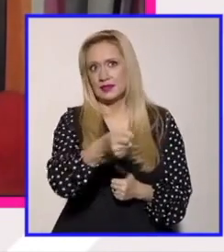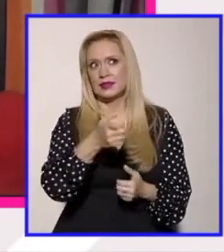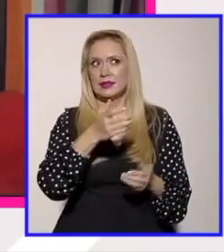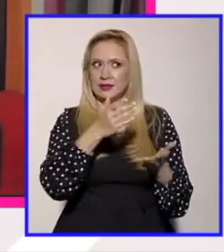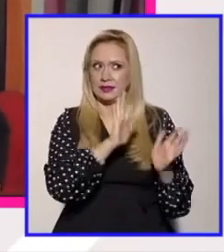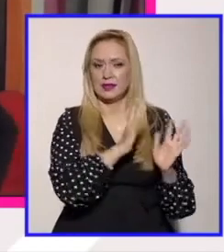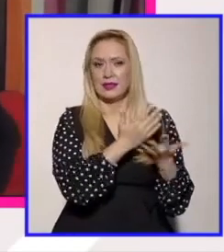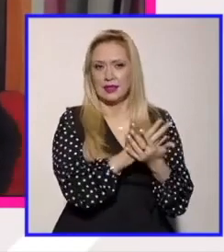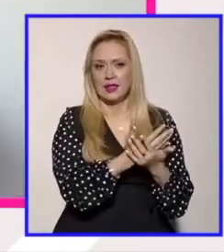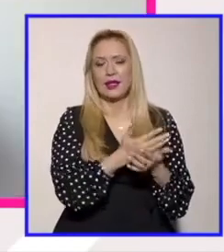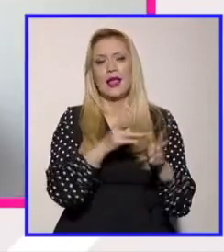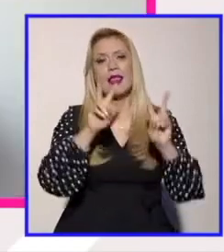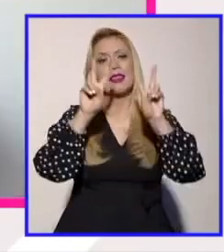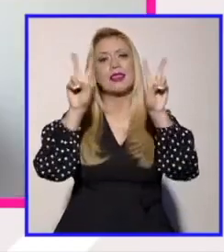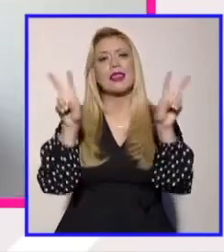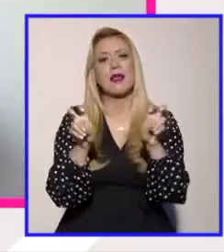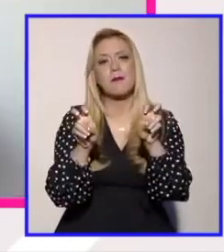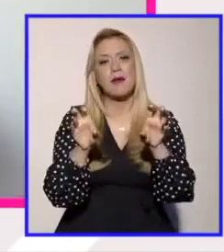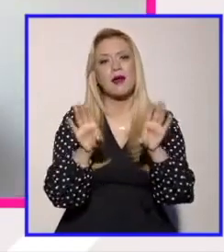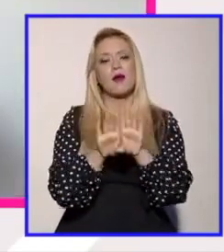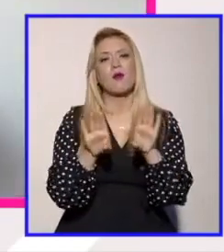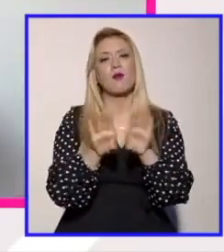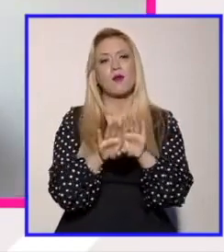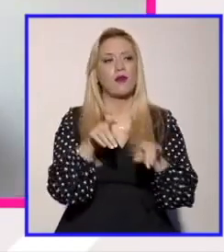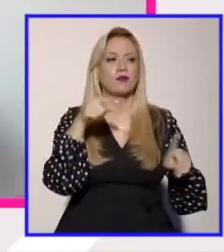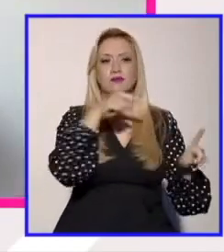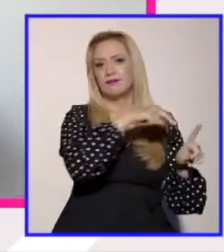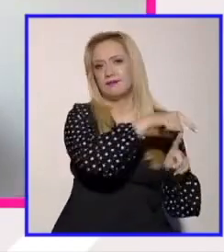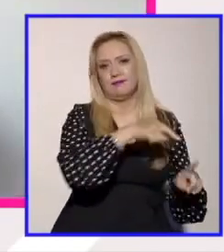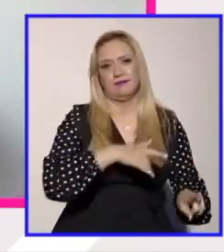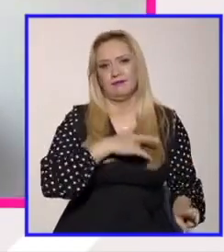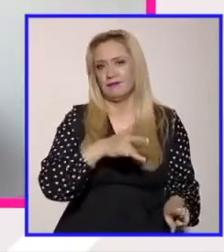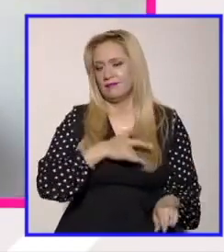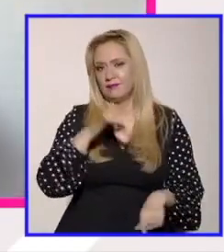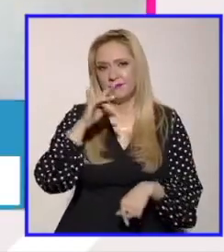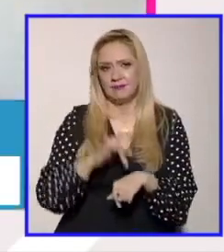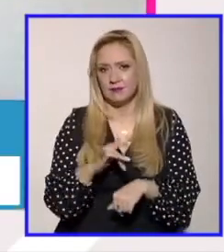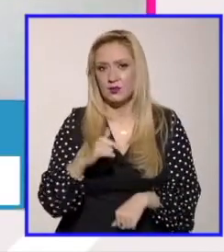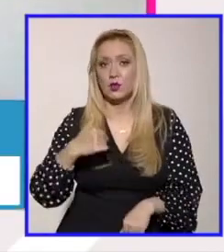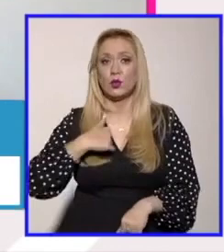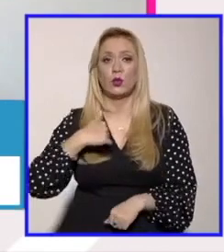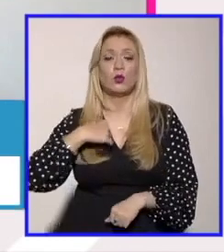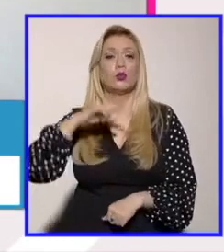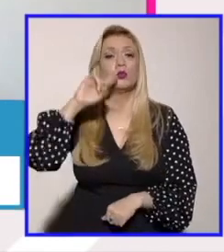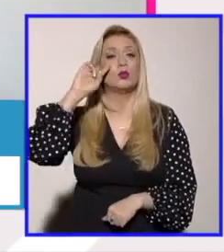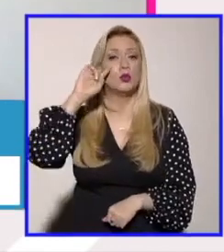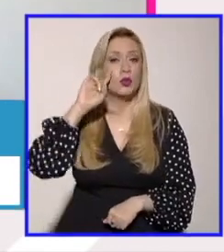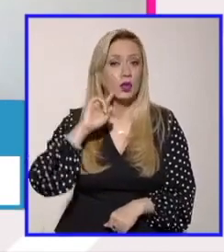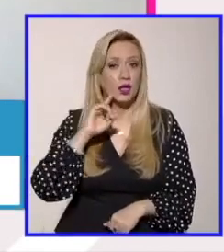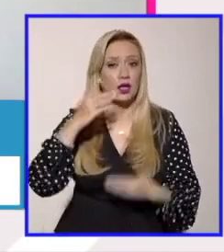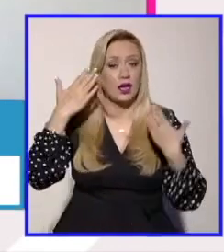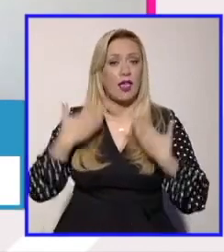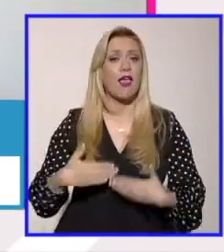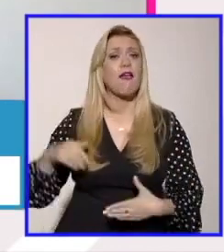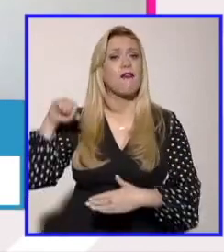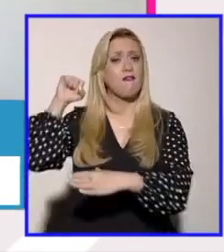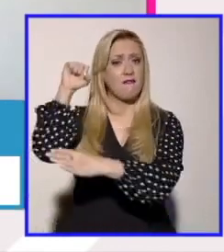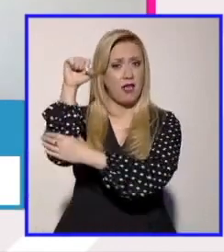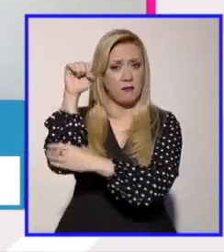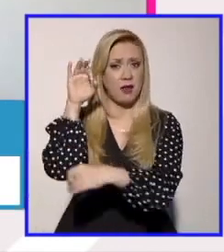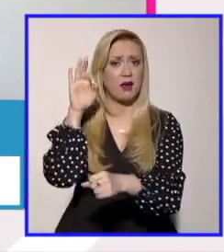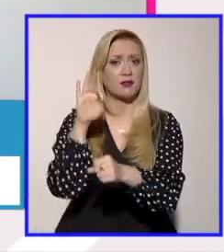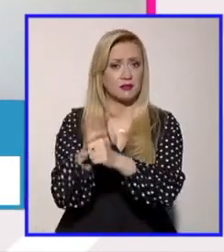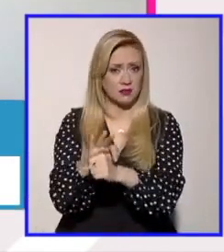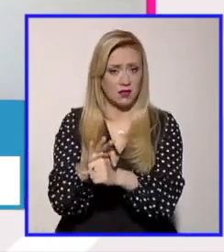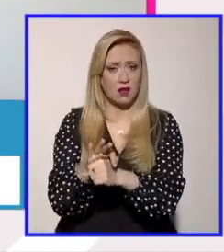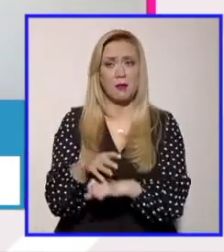este tema las atraviesa directamente. Pero yo soy una mujer que me adscribo feminista. Y pues que